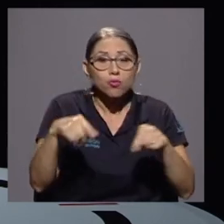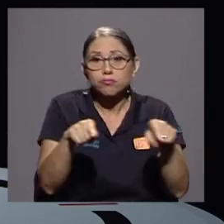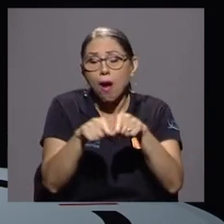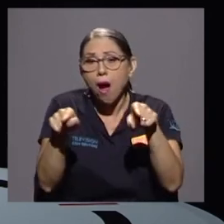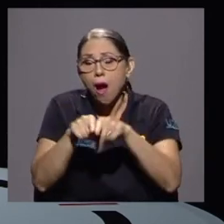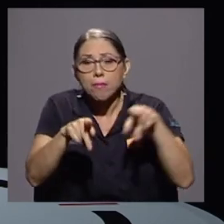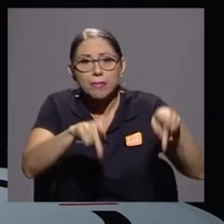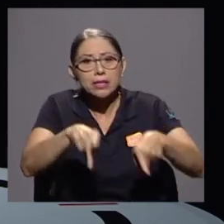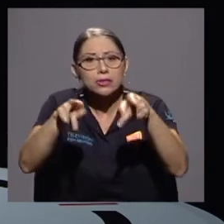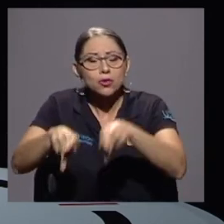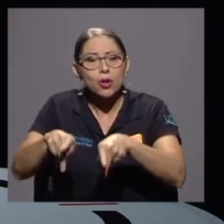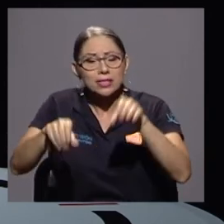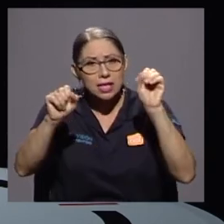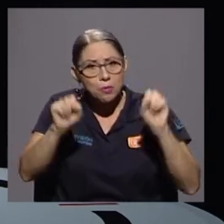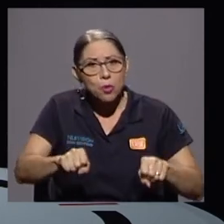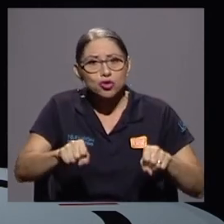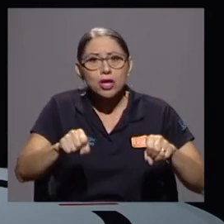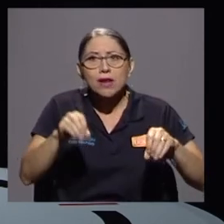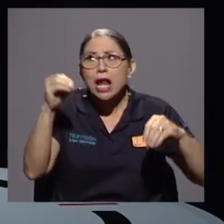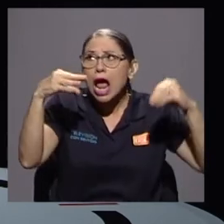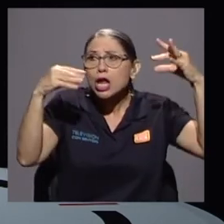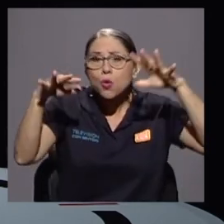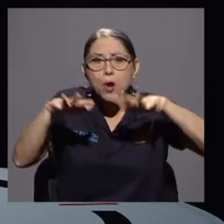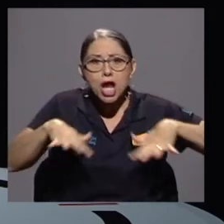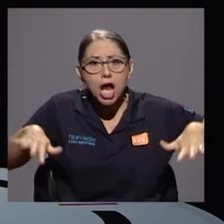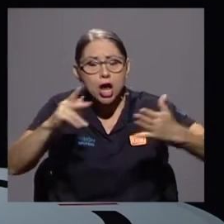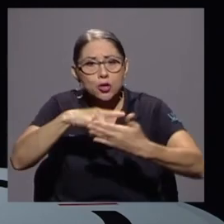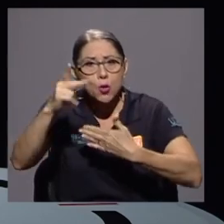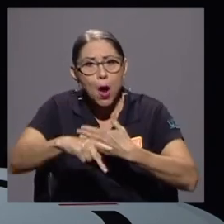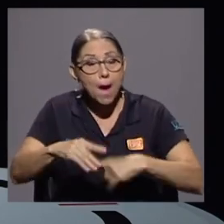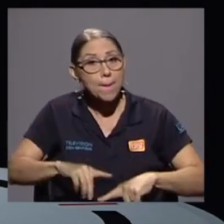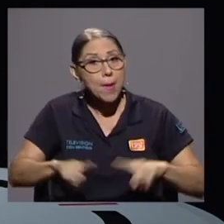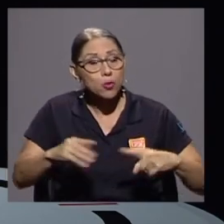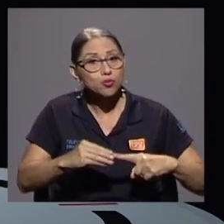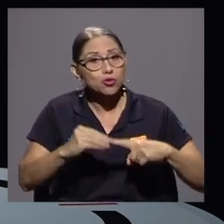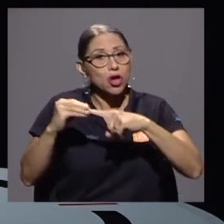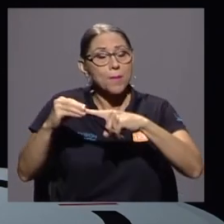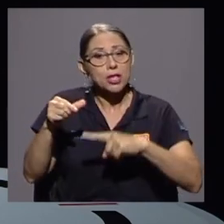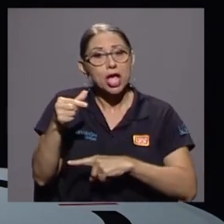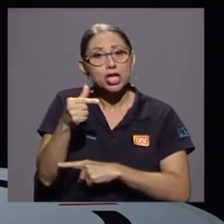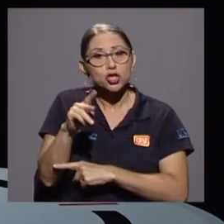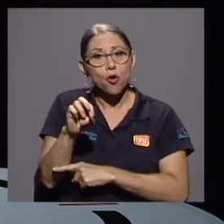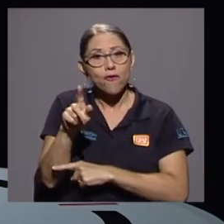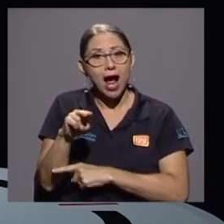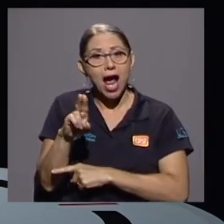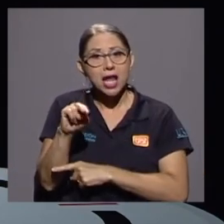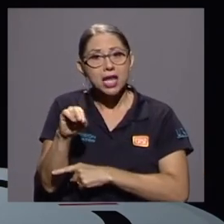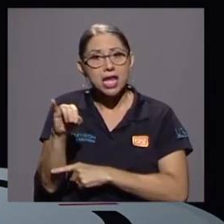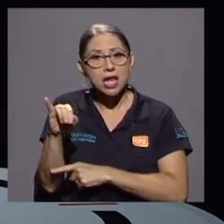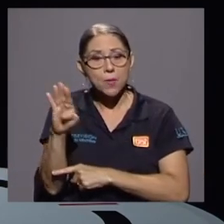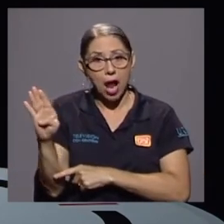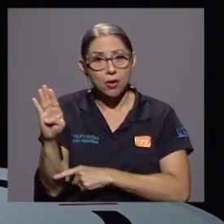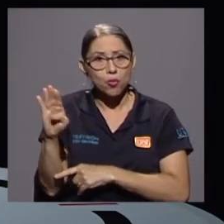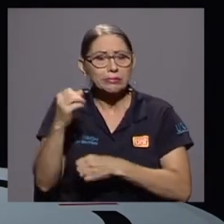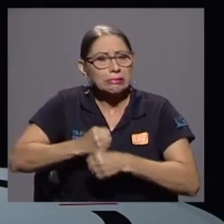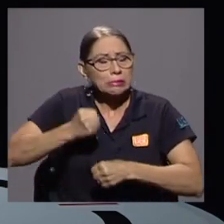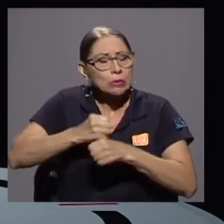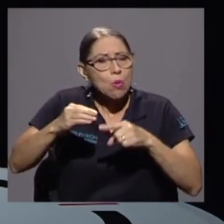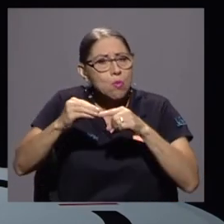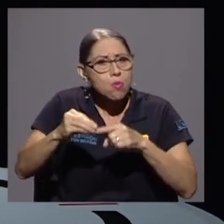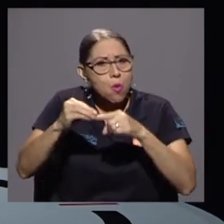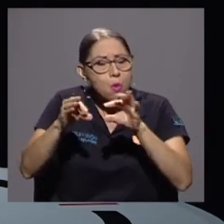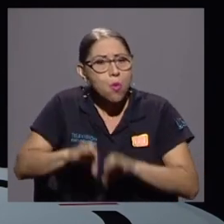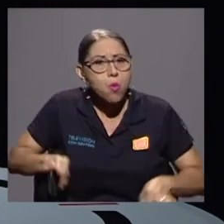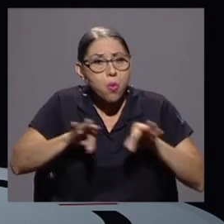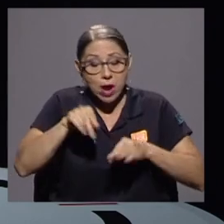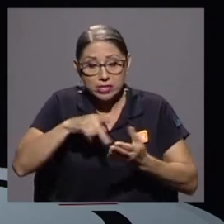personas que hacen posible la iluminación de este programa. Pero muy especialmente en Giovanni Blanco que ha hecho una labor fundamental para que este programa poco a poco